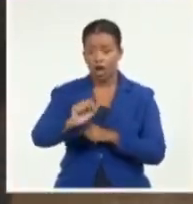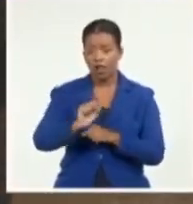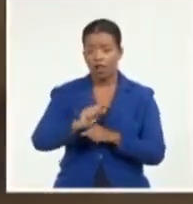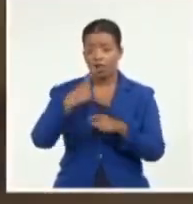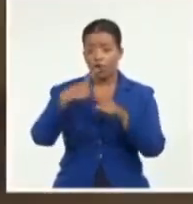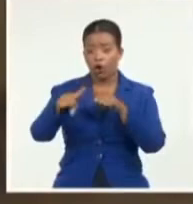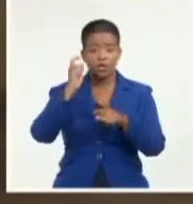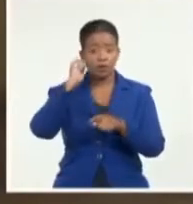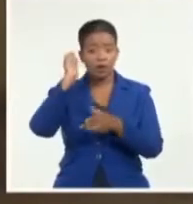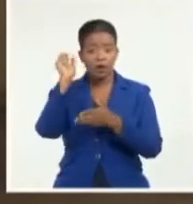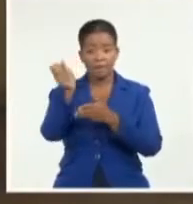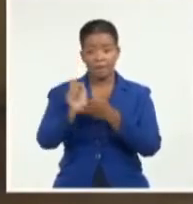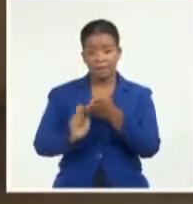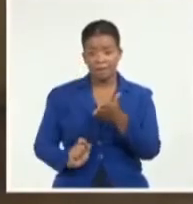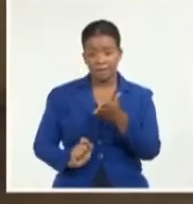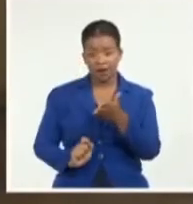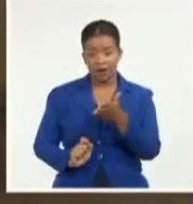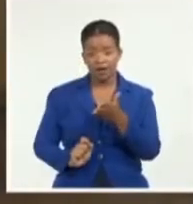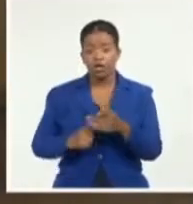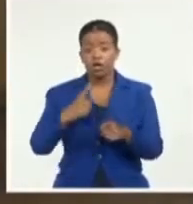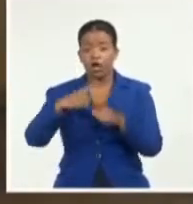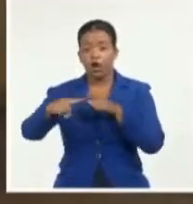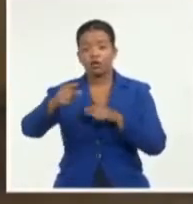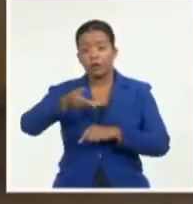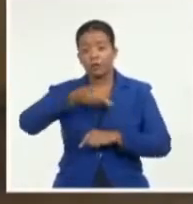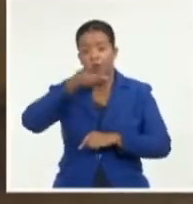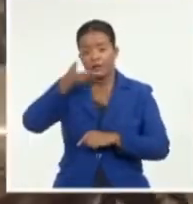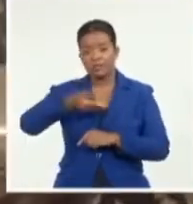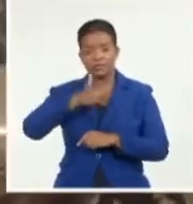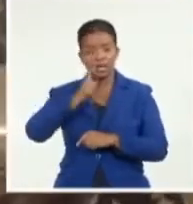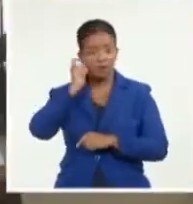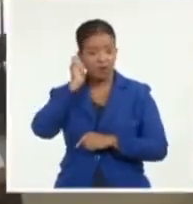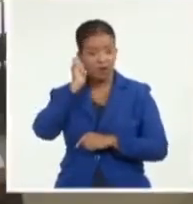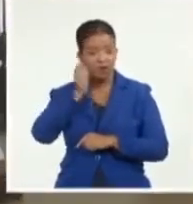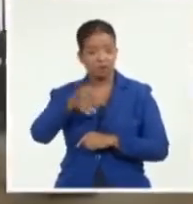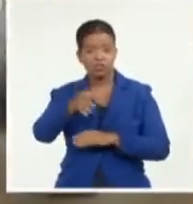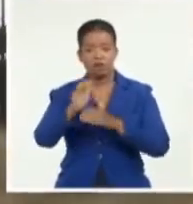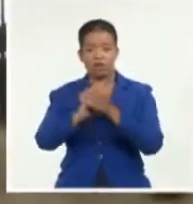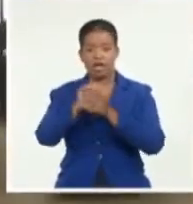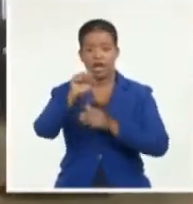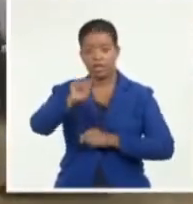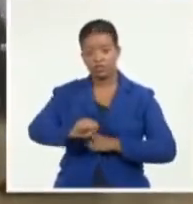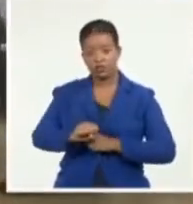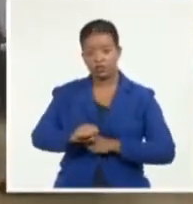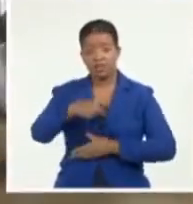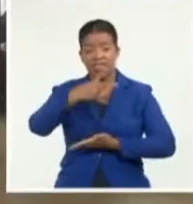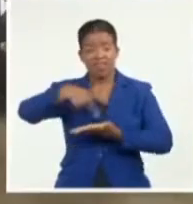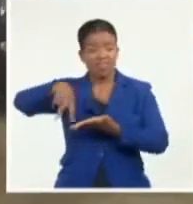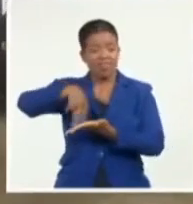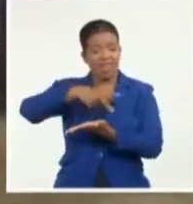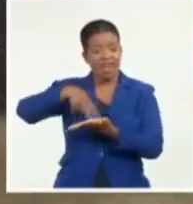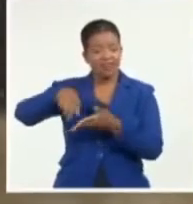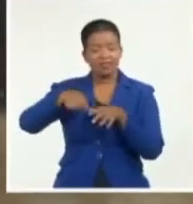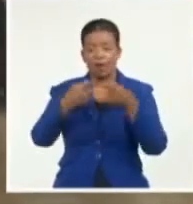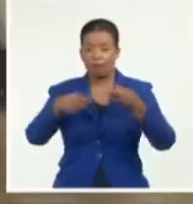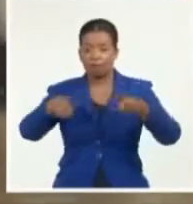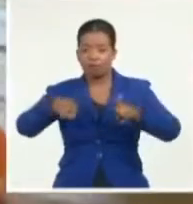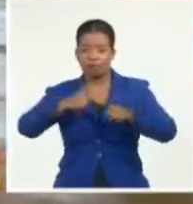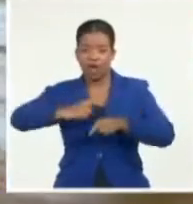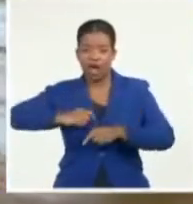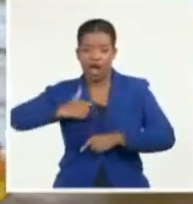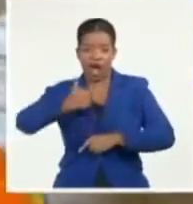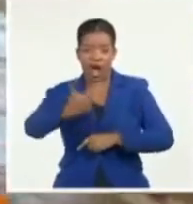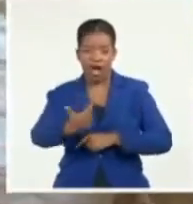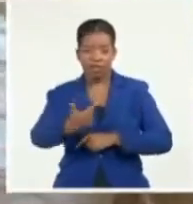Gavilán de San Nicolás y la poesía amorosa de Yaumara Díaz de Melena del Sur. La danza y la música fueron las manifestaciones artísticas de